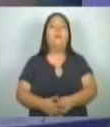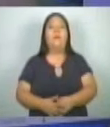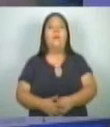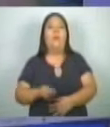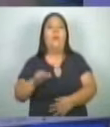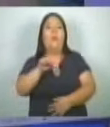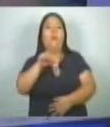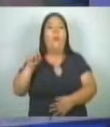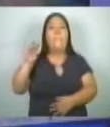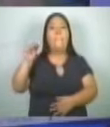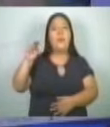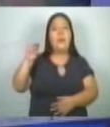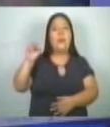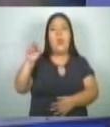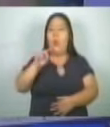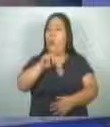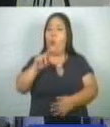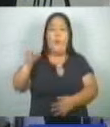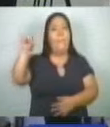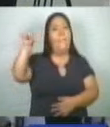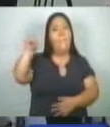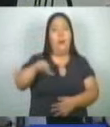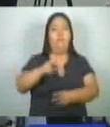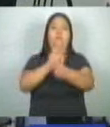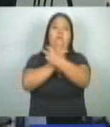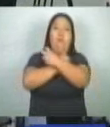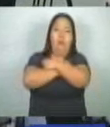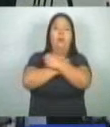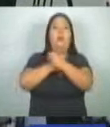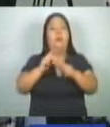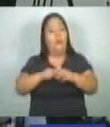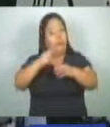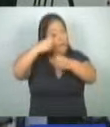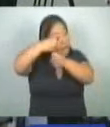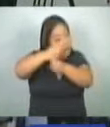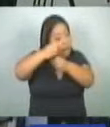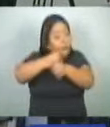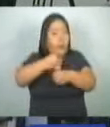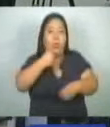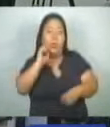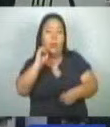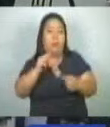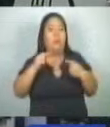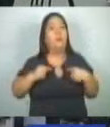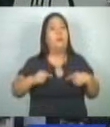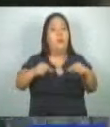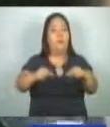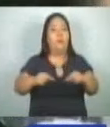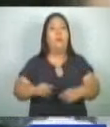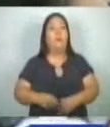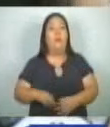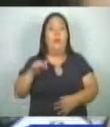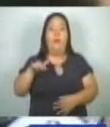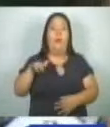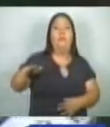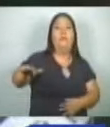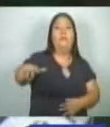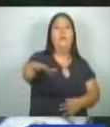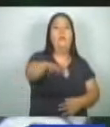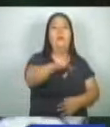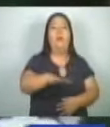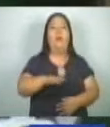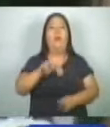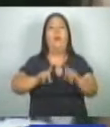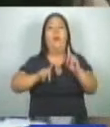identificado no es tóxico, el monitoreo debe continuar, señalan los investigadores. Actualmente, la cuenca del lago de Coatepeque se